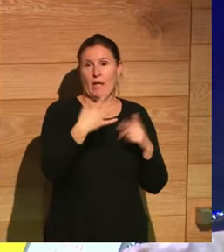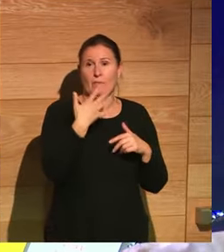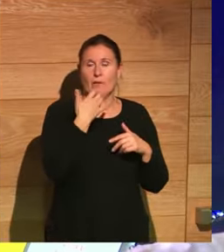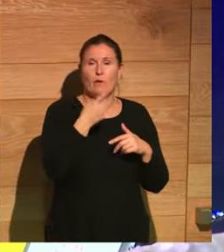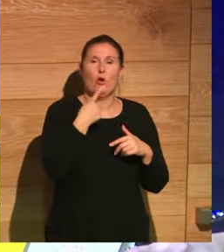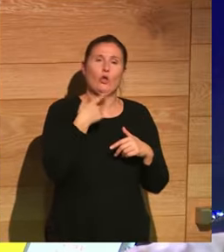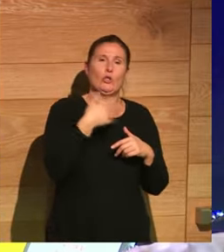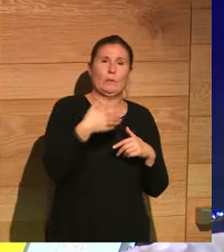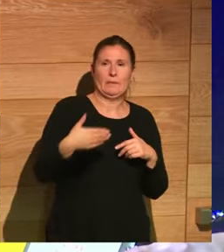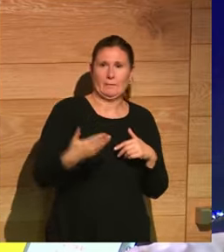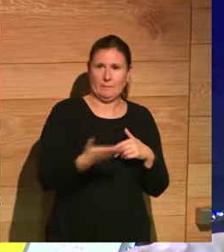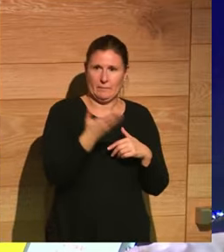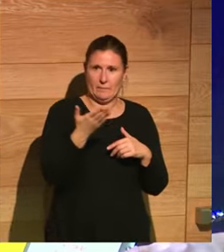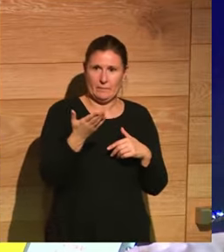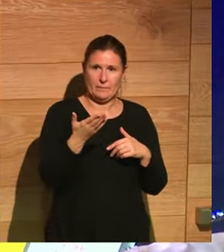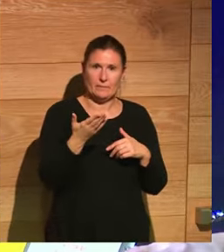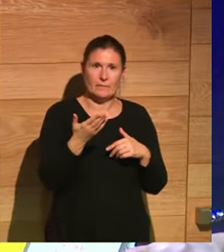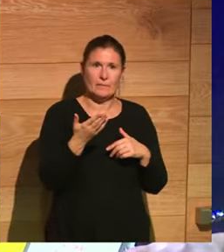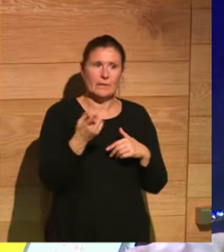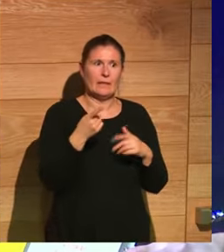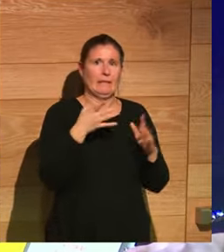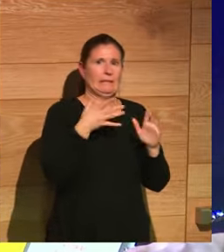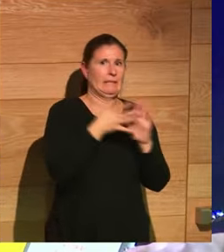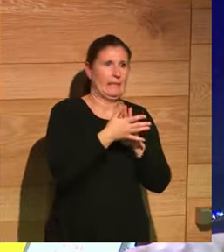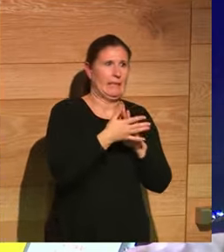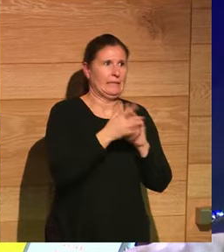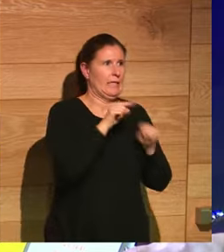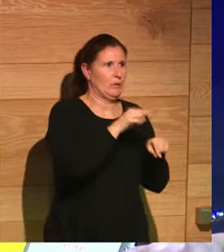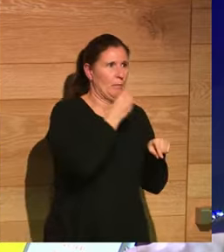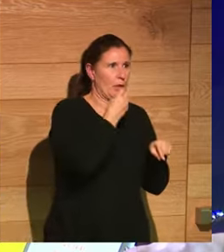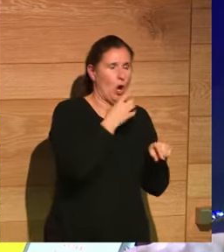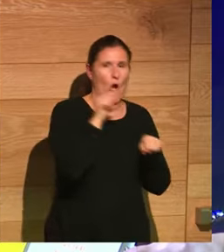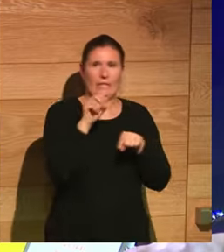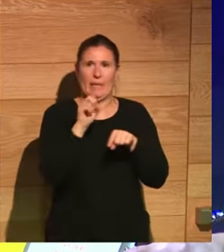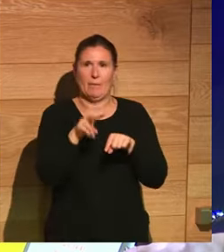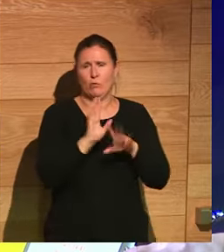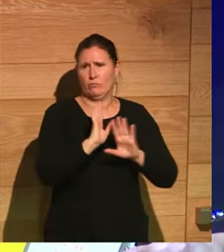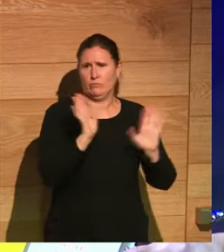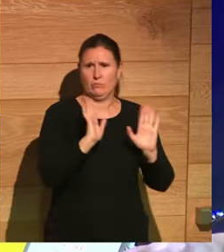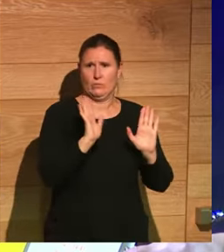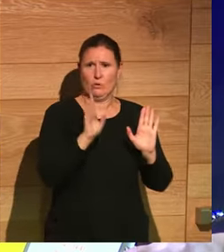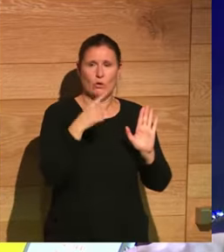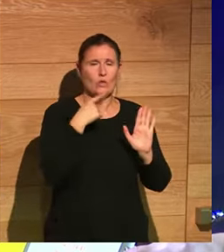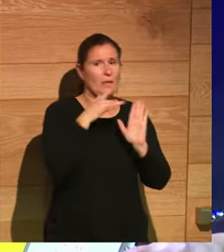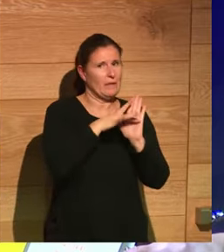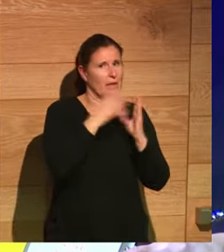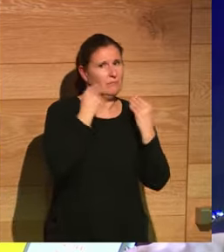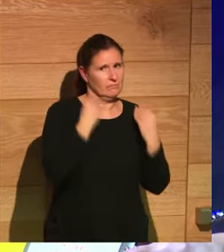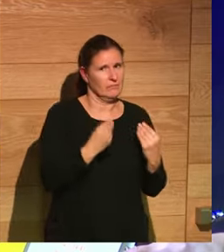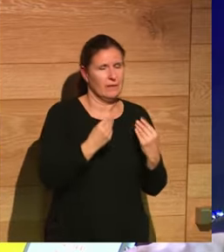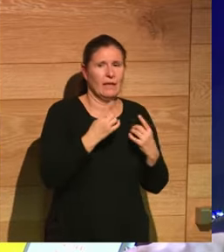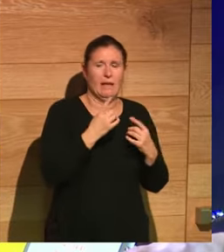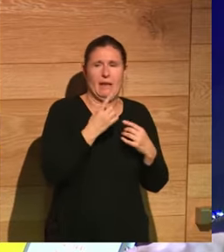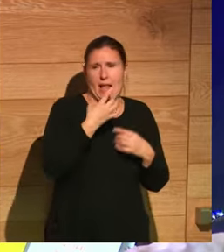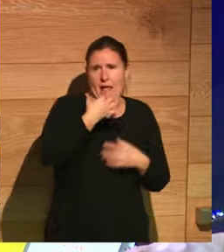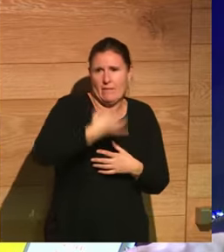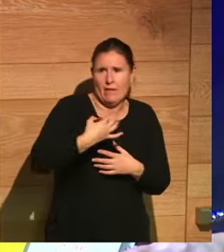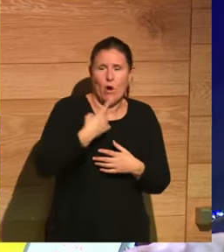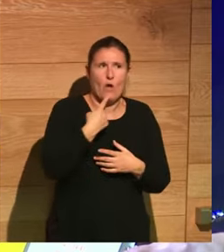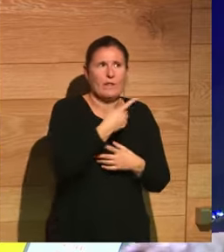ellos las llaman, los paganos, los gentiles. Entonces, aquí no estamos juzgando ni a unos ni a otros, simplemente vamos a poner un poco las cosas en su sitio contra precisamente los